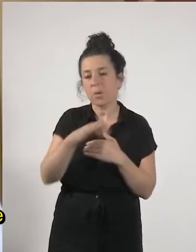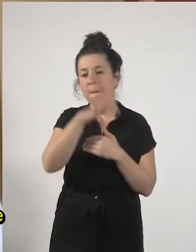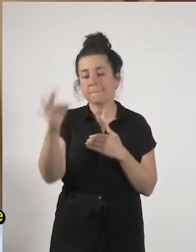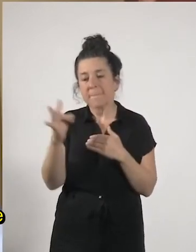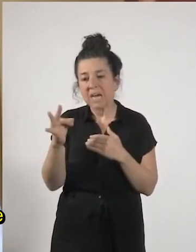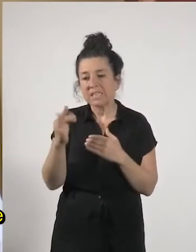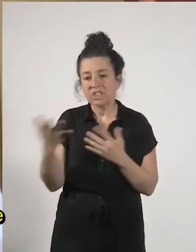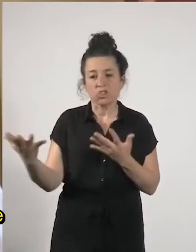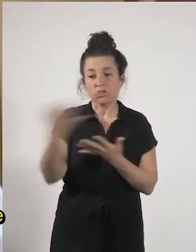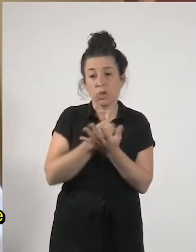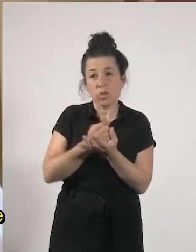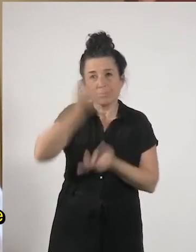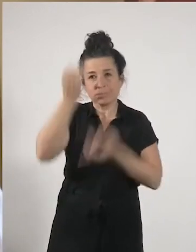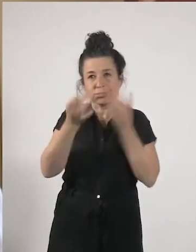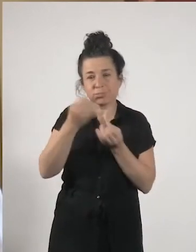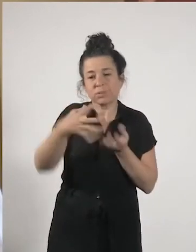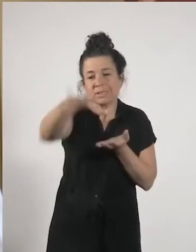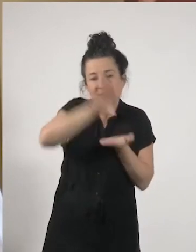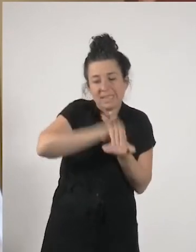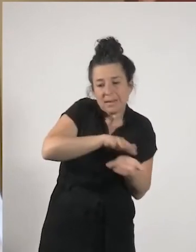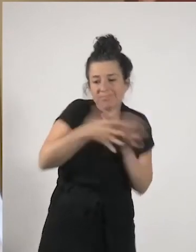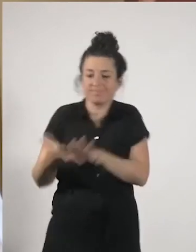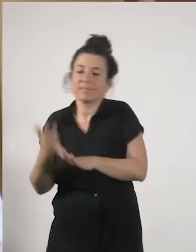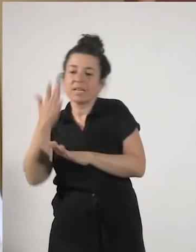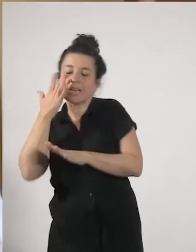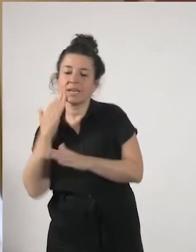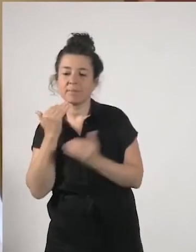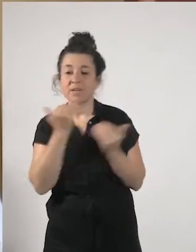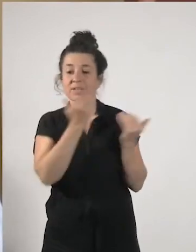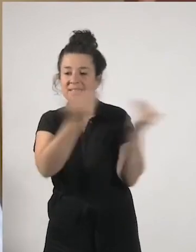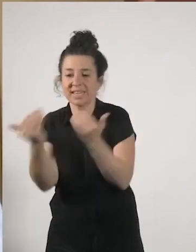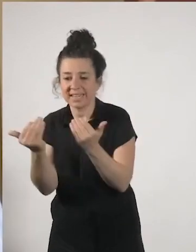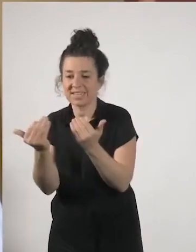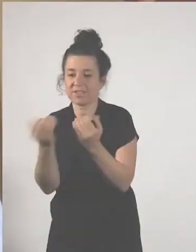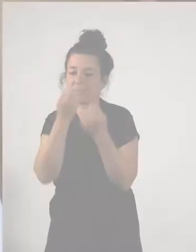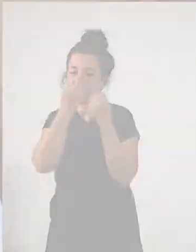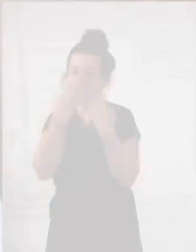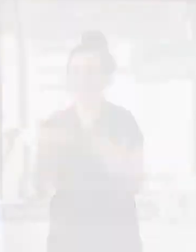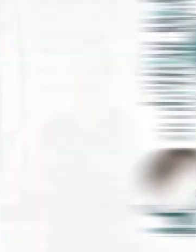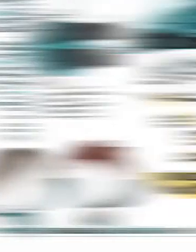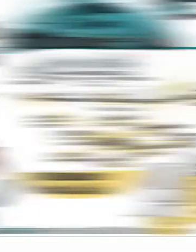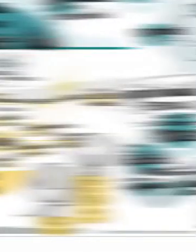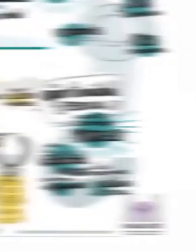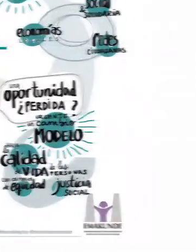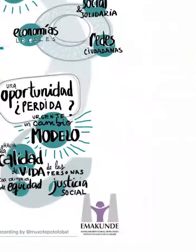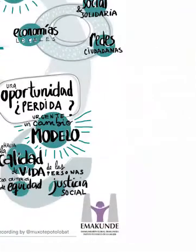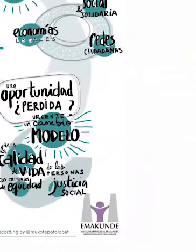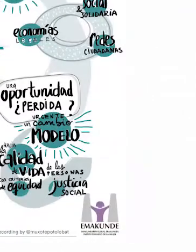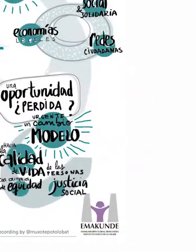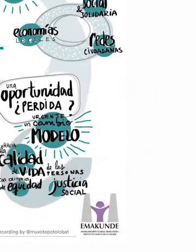y se nos ocurre a limpio es que ricasco miña milla es que rete izan un bit no no